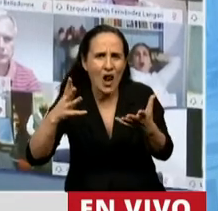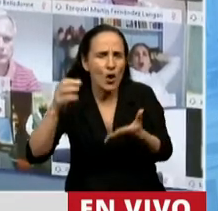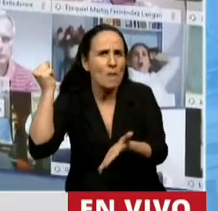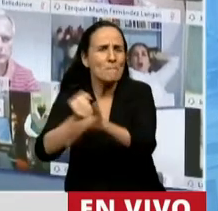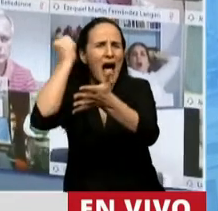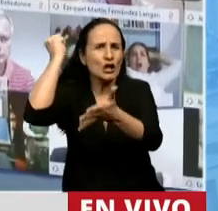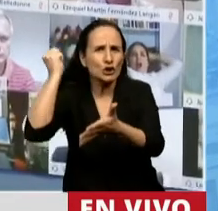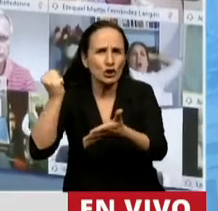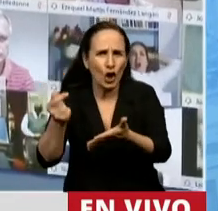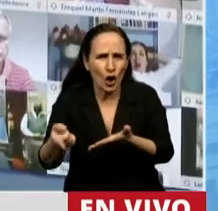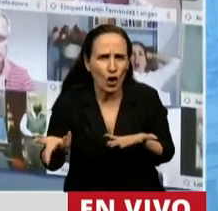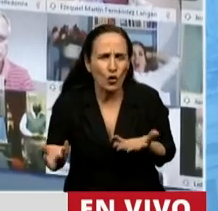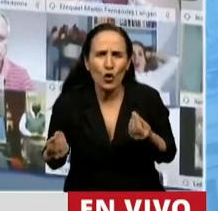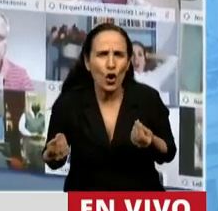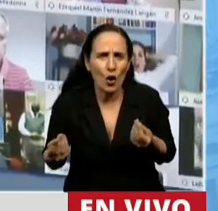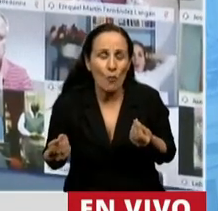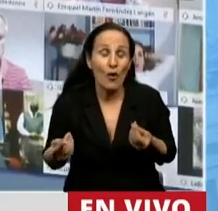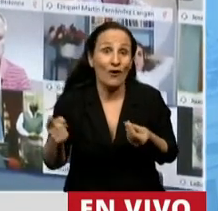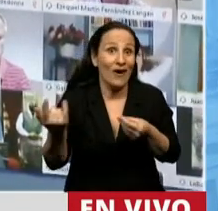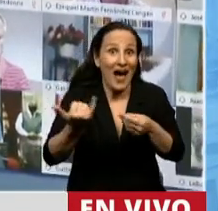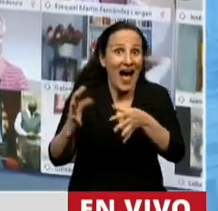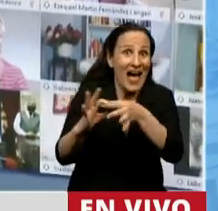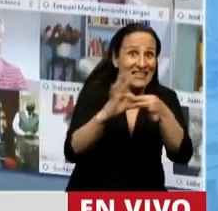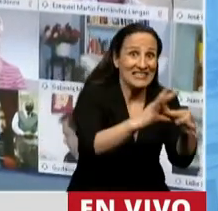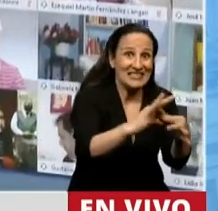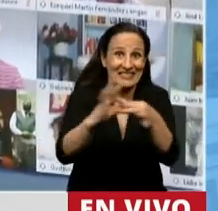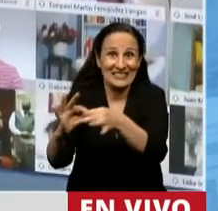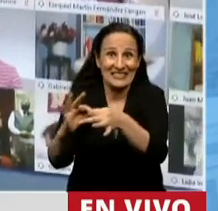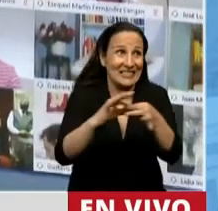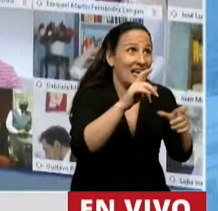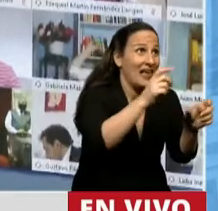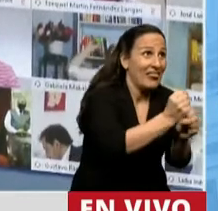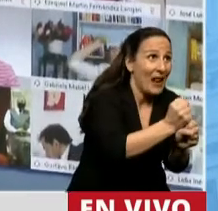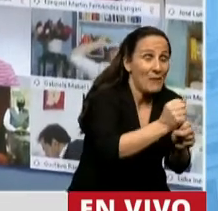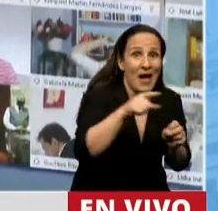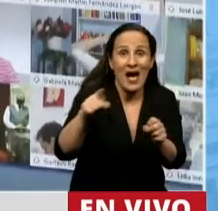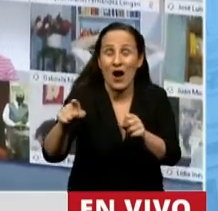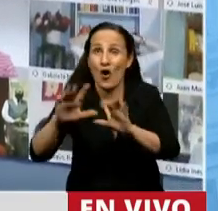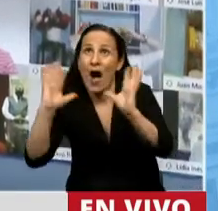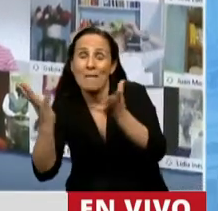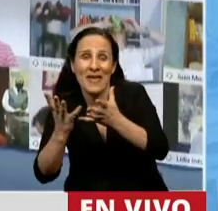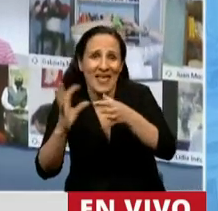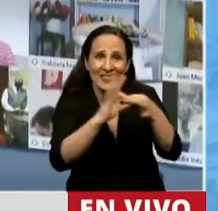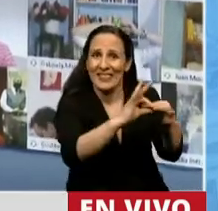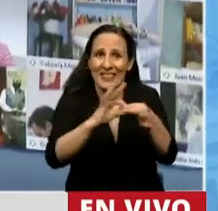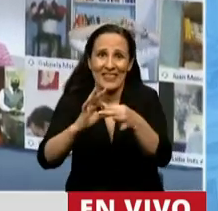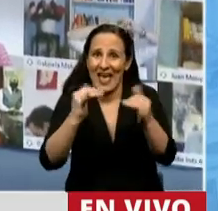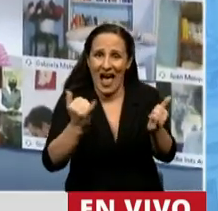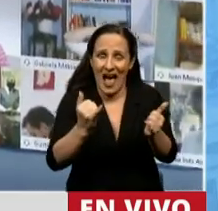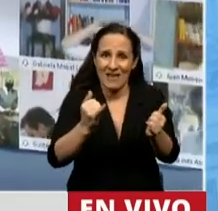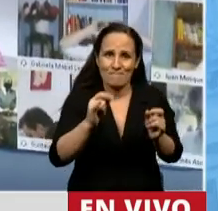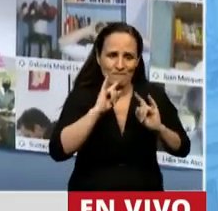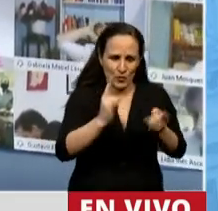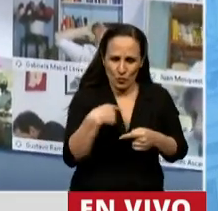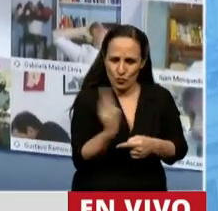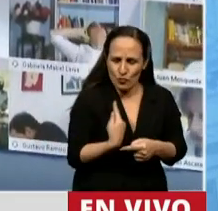es real y como tal, debemos poder diseñar esas herramientas adecuadas para que